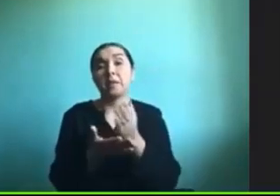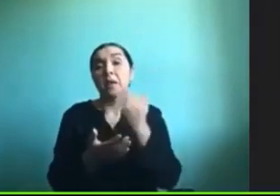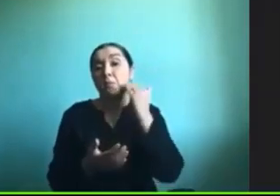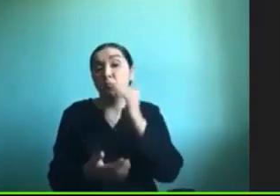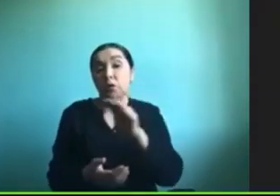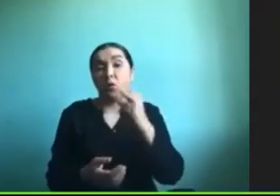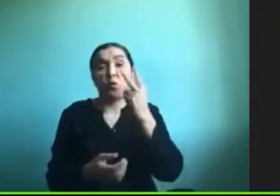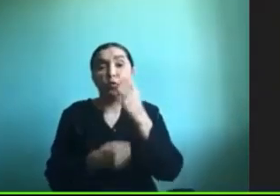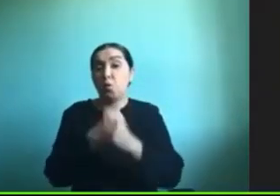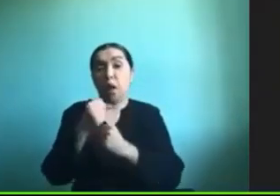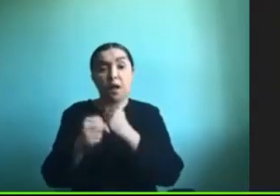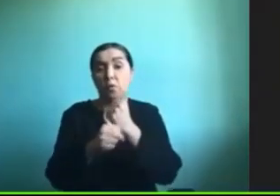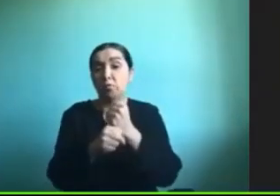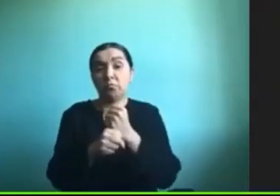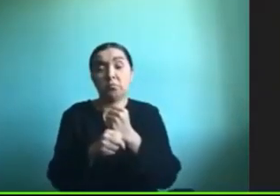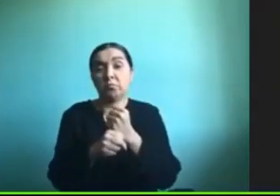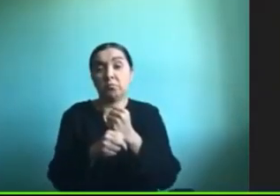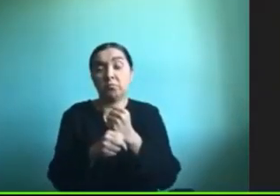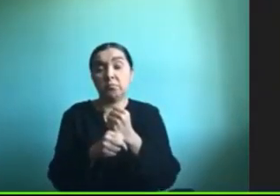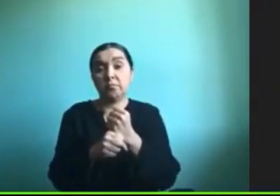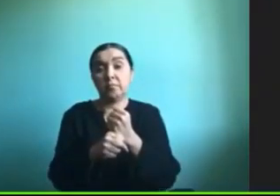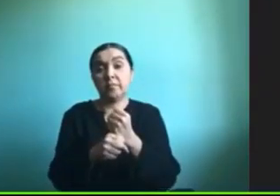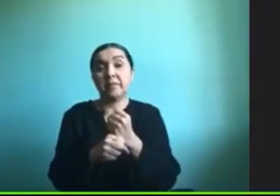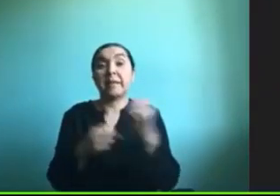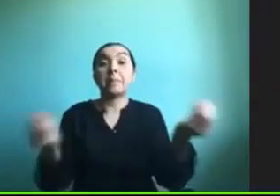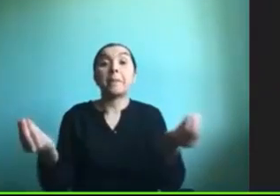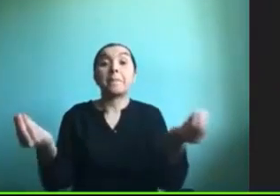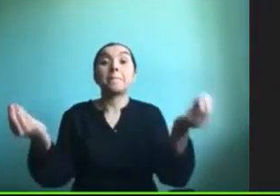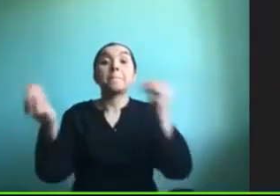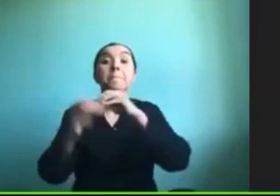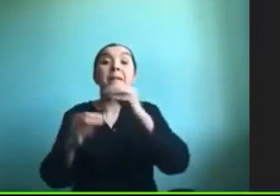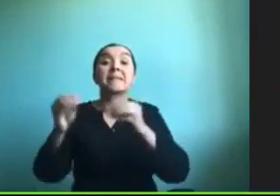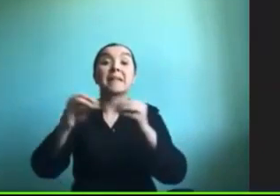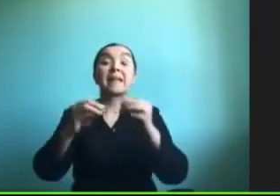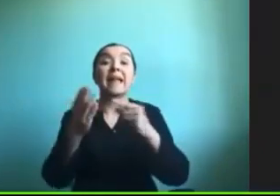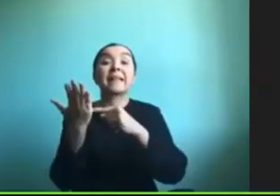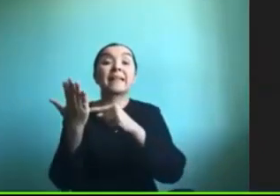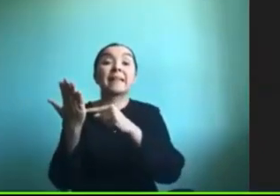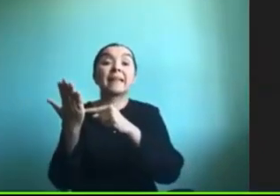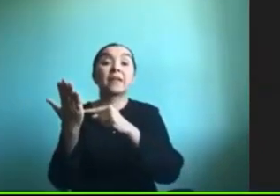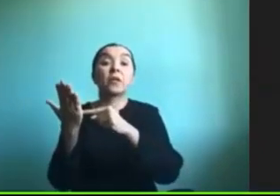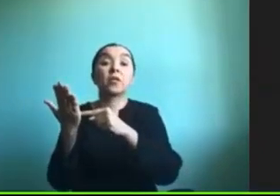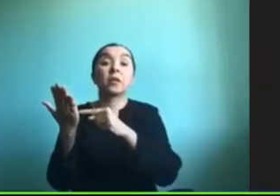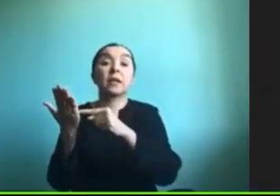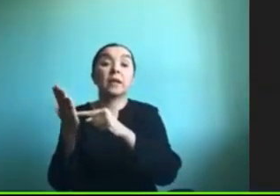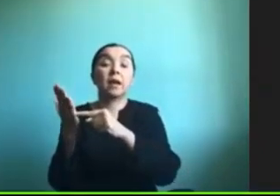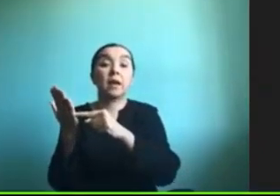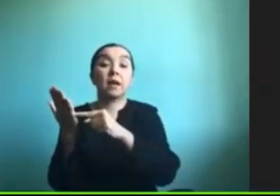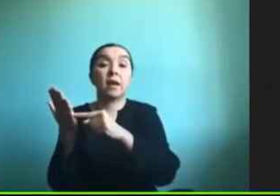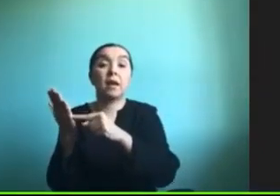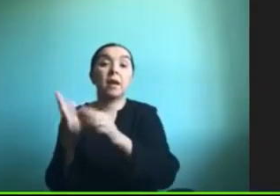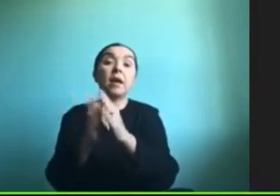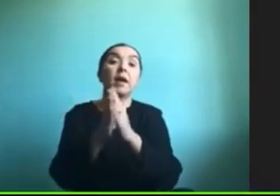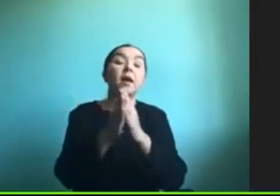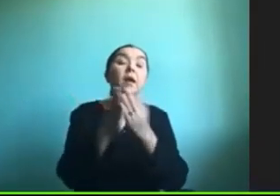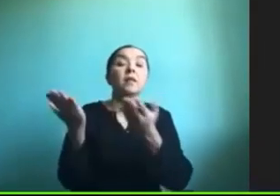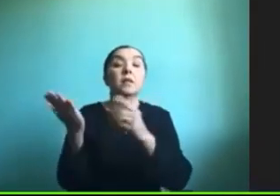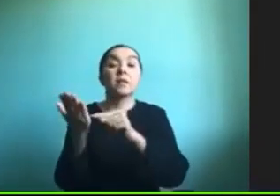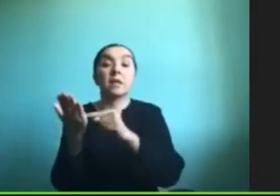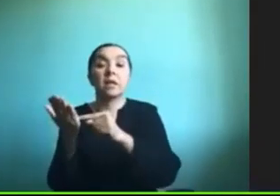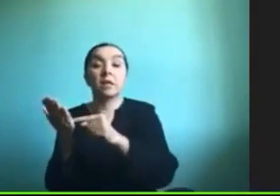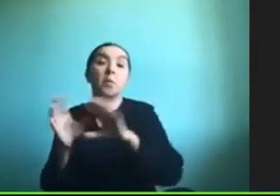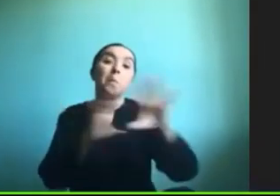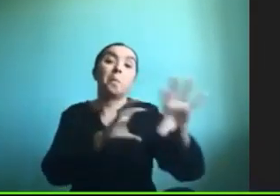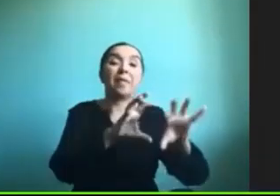años es importante igual siempre mezclar la tecnología con los físicos o sea con otro tipo de material